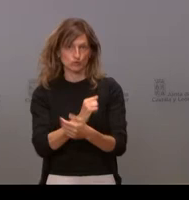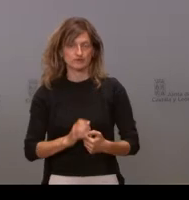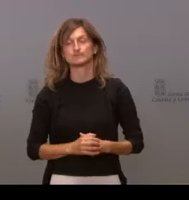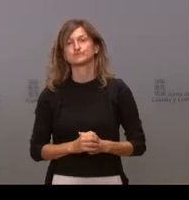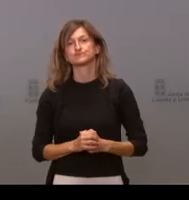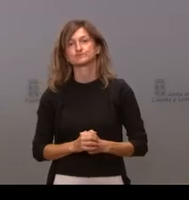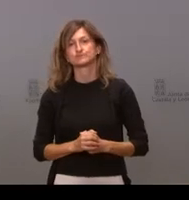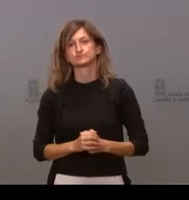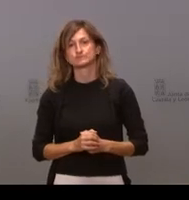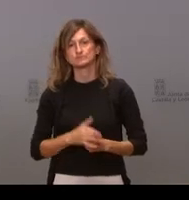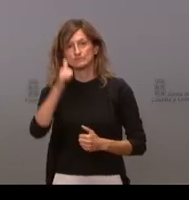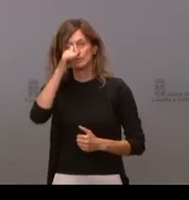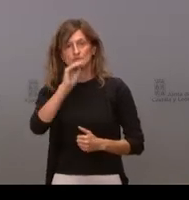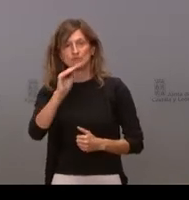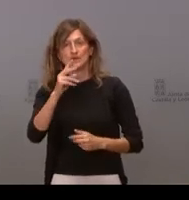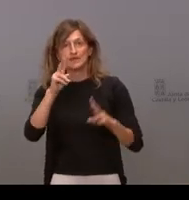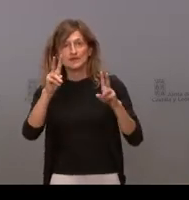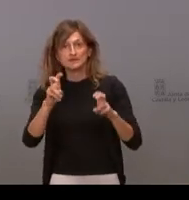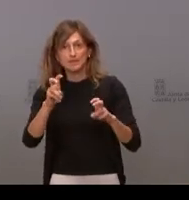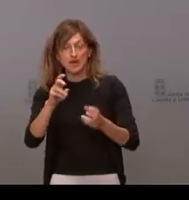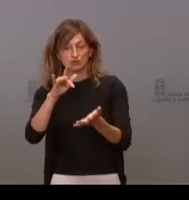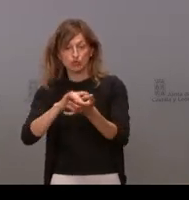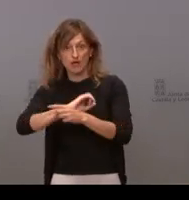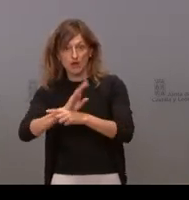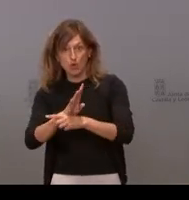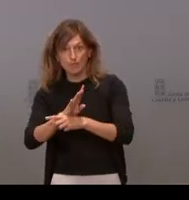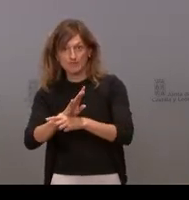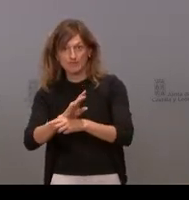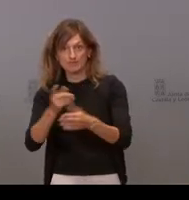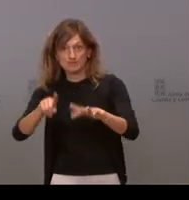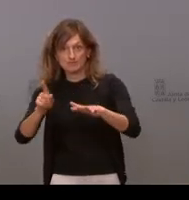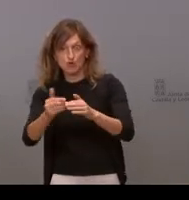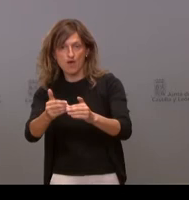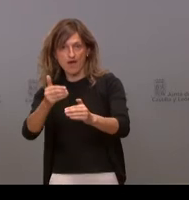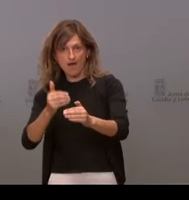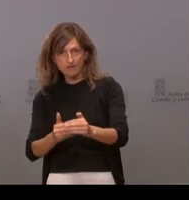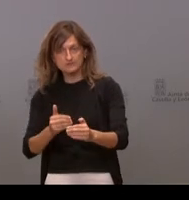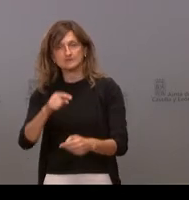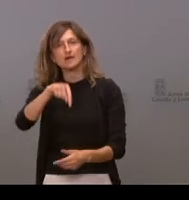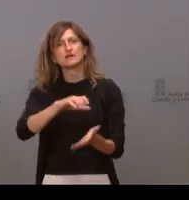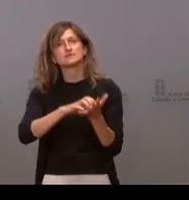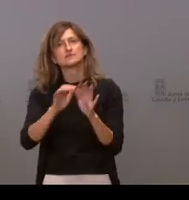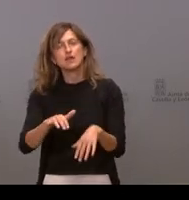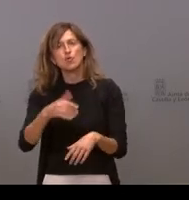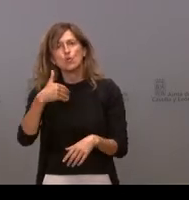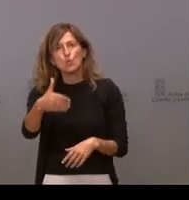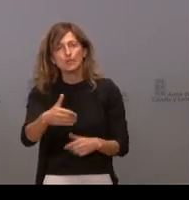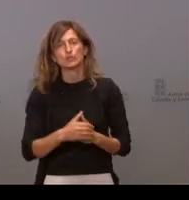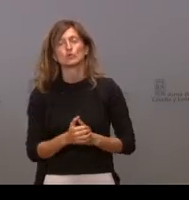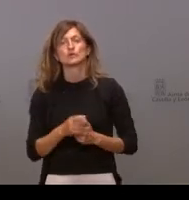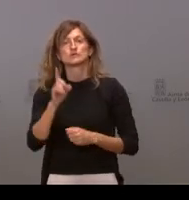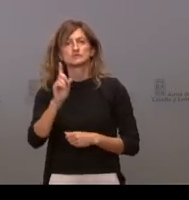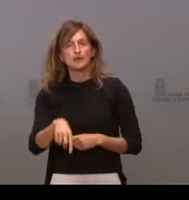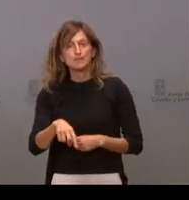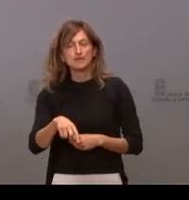En cuanto al adelanto de esa dosis a las personas que ya han pasado la enfermedad, ¿cuándo podría ser efectiva en Castilla y León? Y, por otro lado, respecto a la